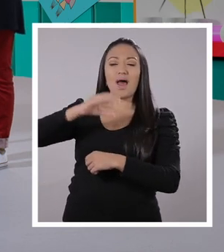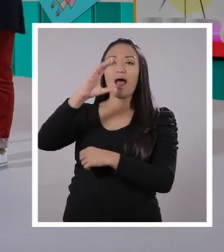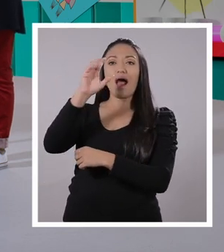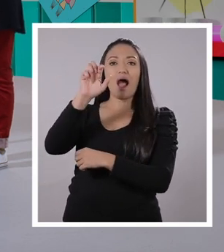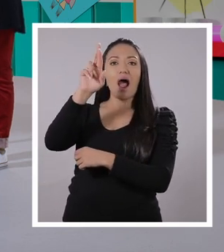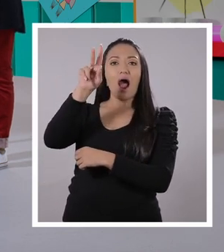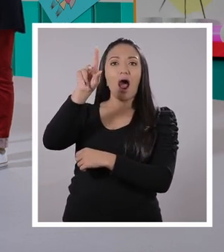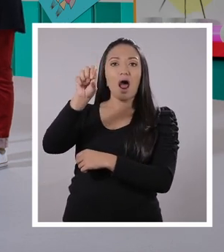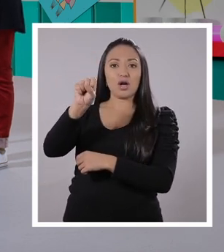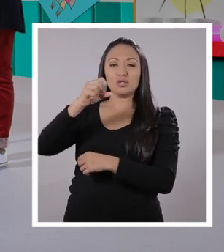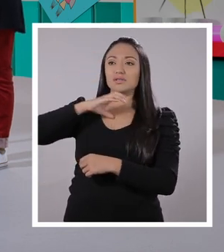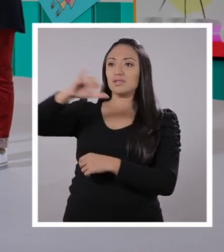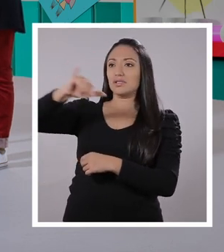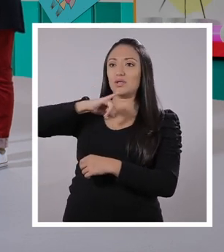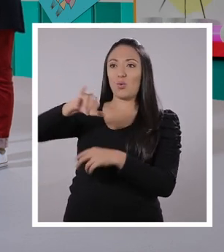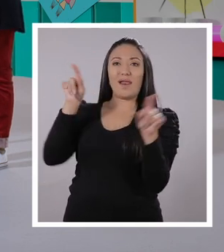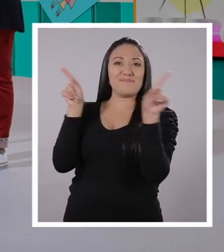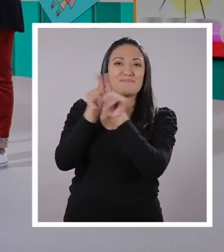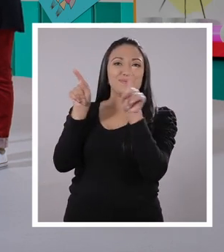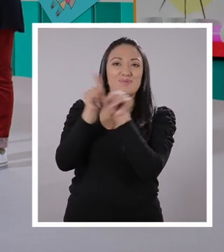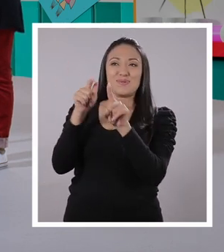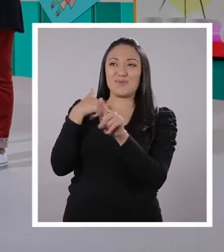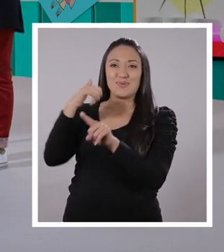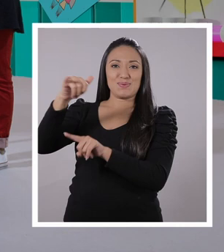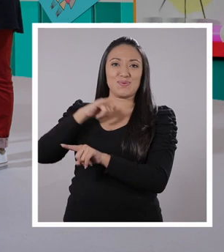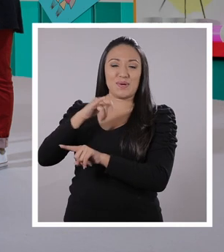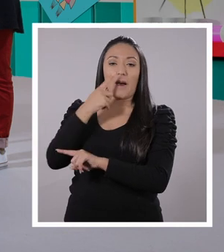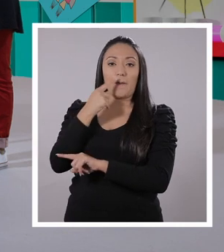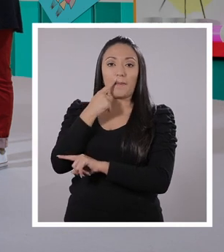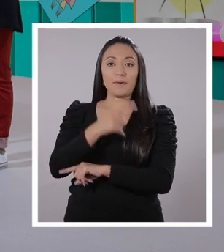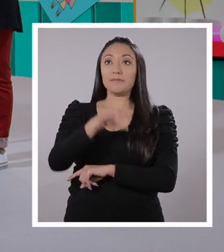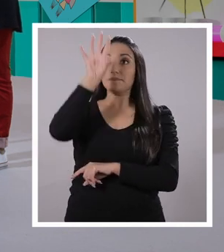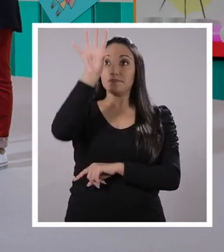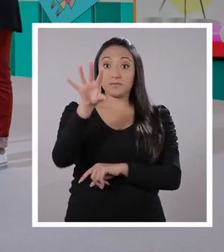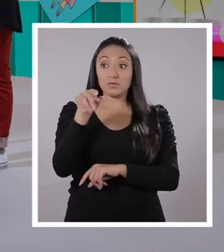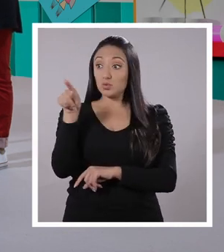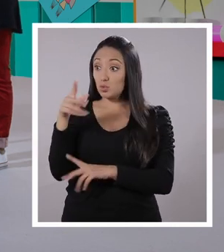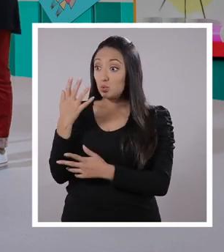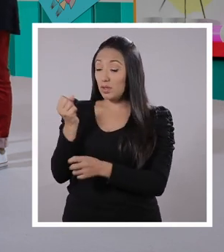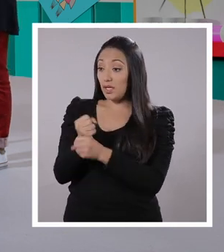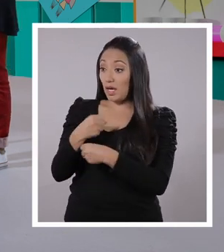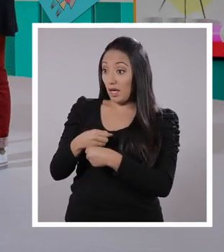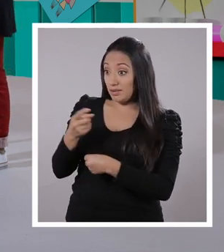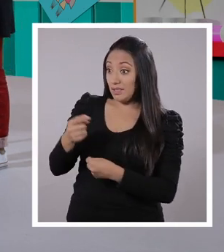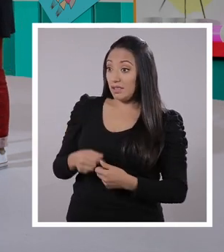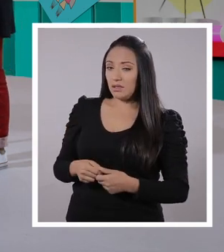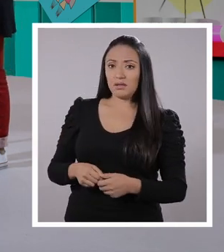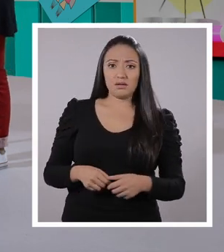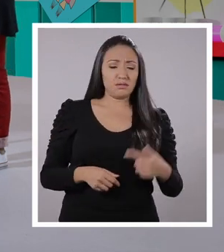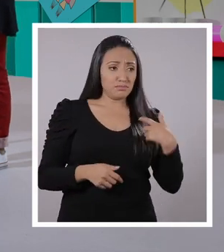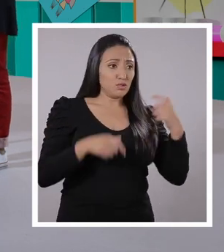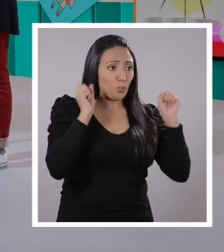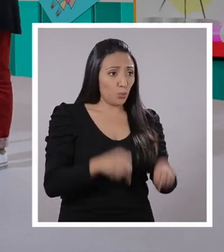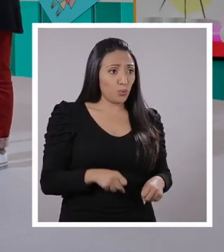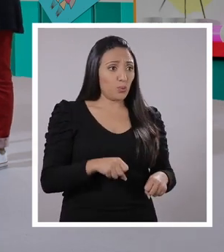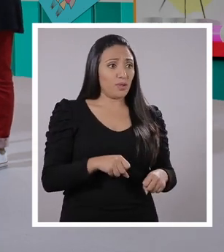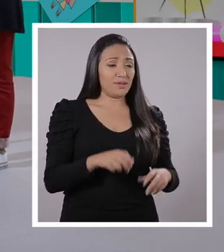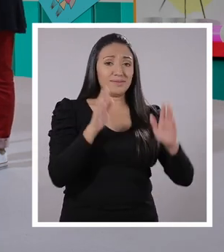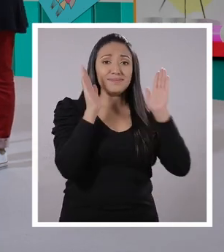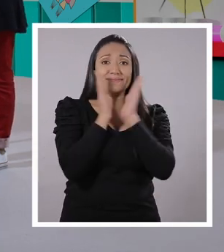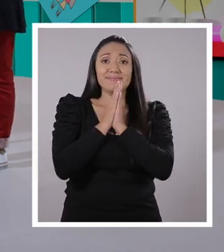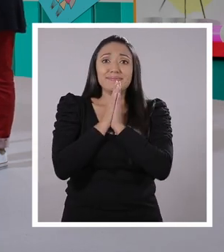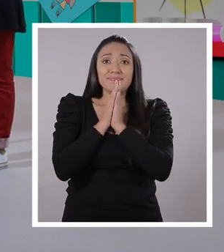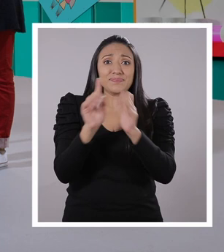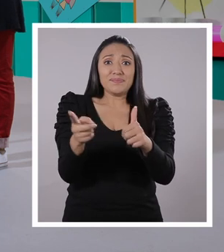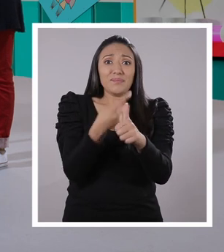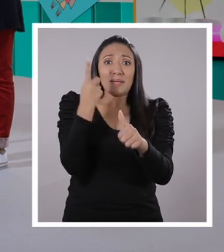¿sabes por qué? Porque mi papá se llama Carlos, así que para mí representa mi nombre algo muy querido. ¡Qué hermoso! Y por eso hice este acróstico. ¿Quieres hacer el